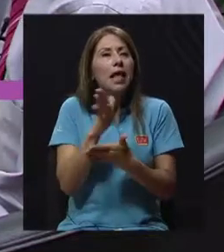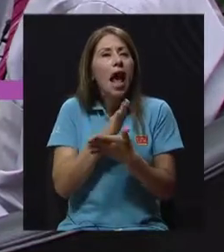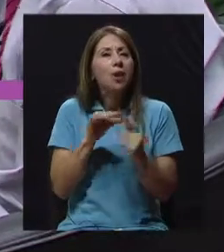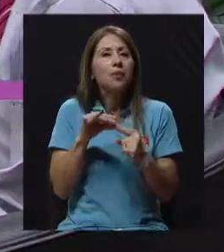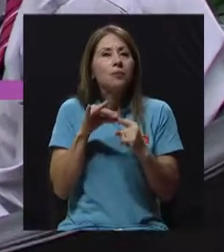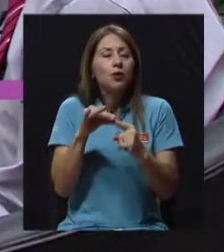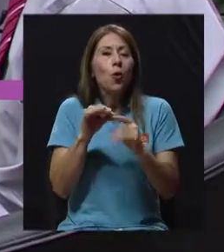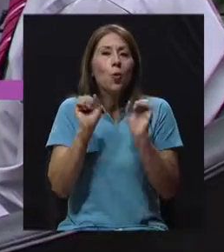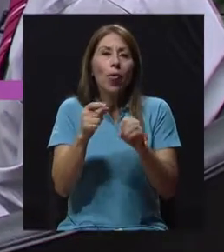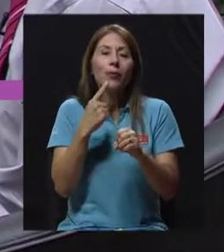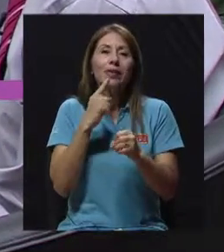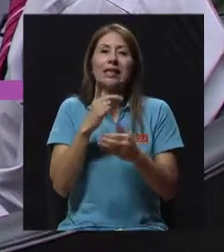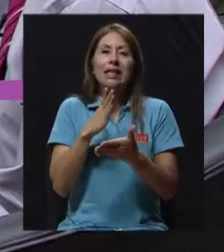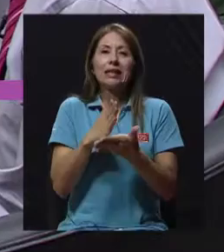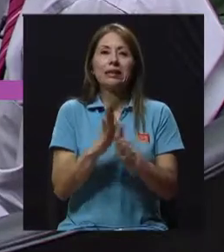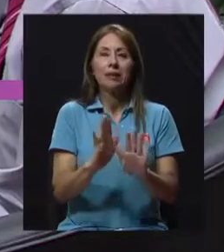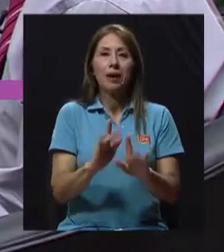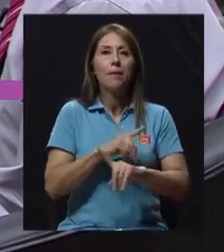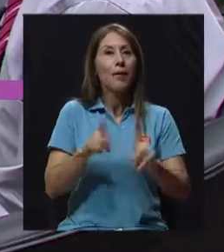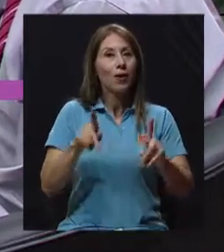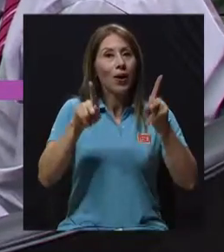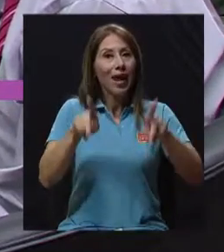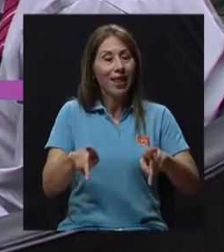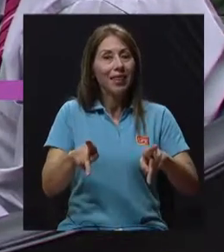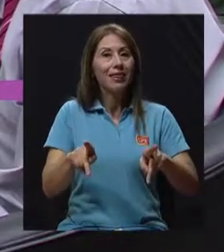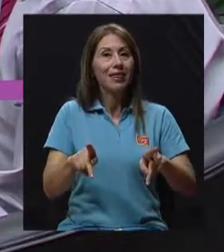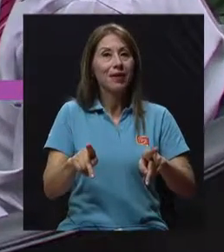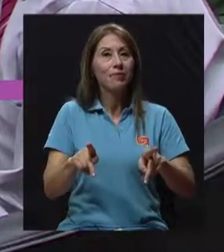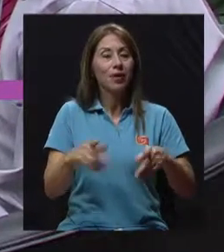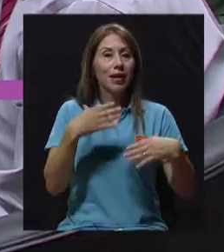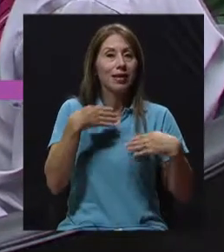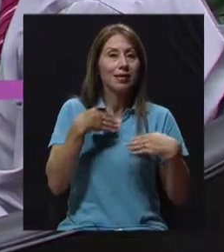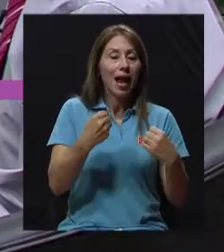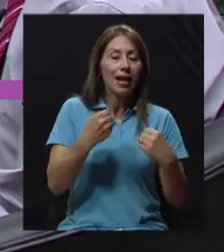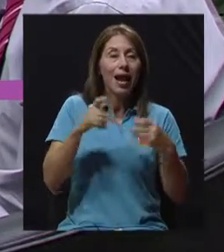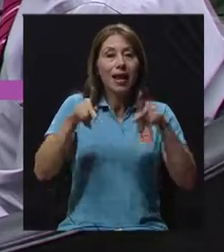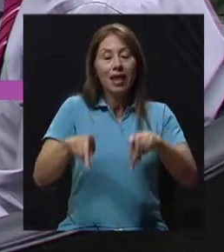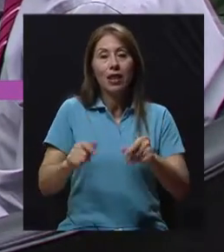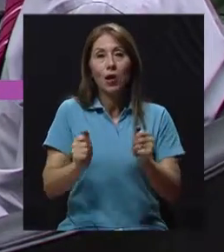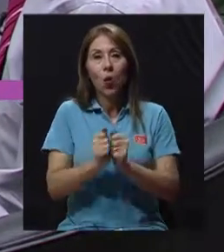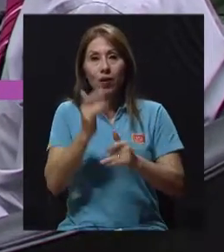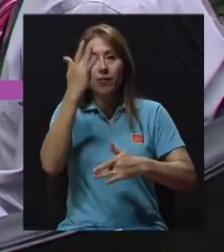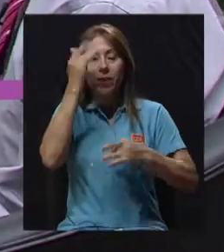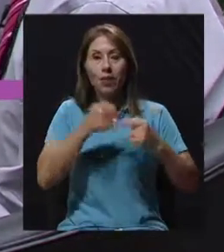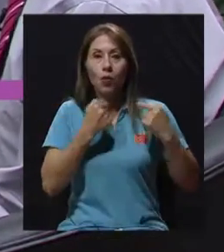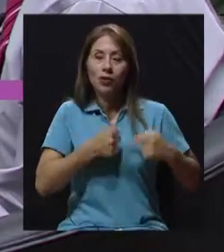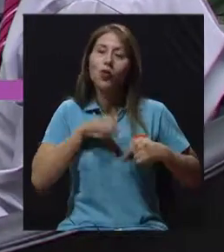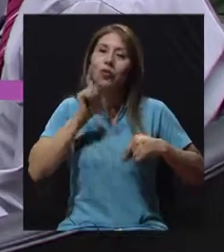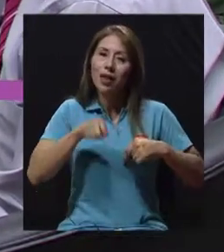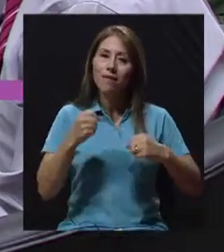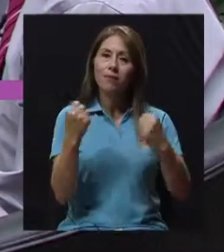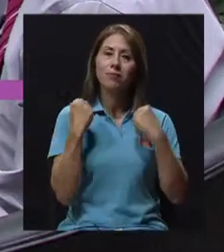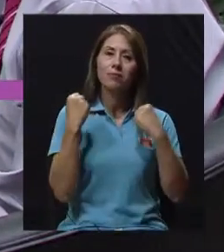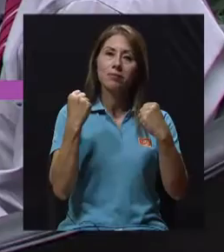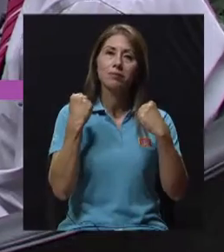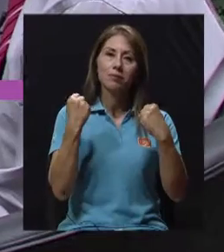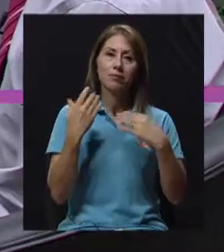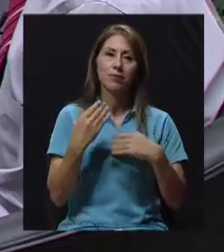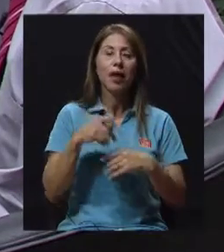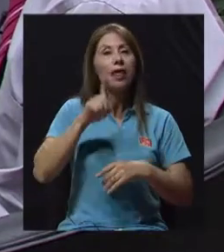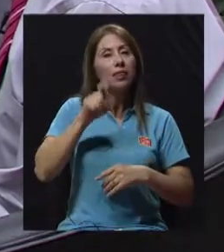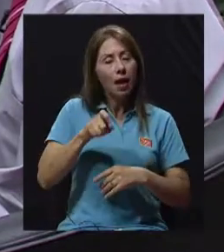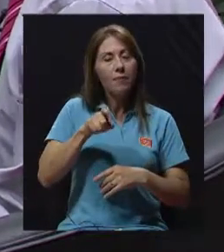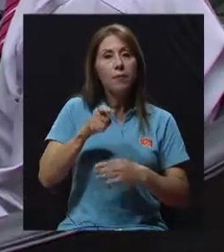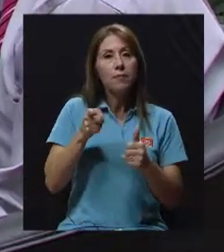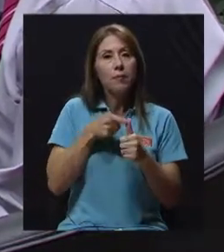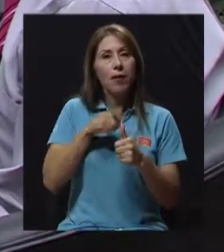digamos que no tiene enfermedad del corazón con más razón. Entonces es importante siempre saber las limitaciones que uno tenga, cuidar al médico para ver si hay algún